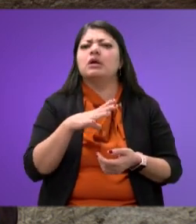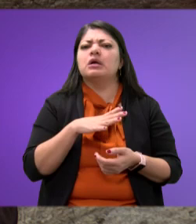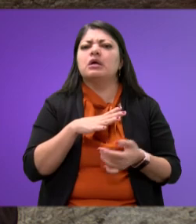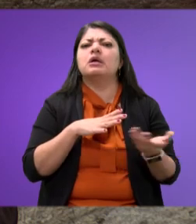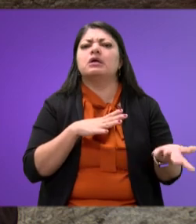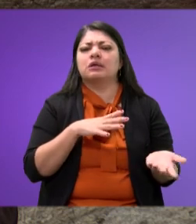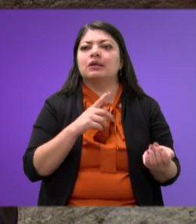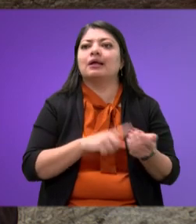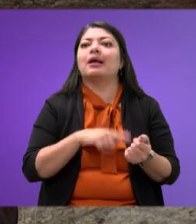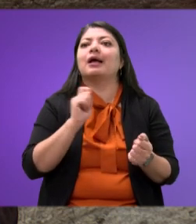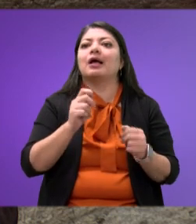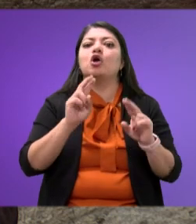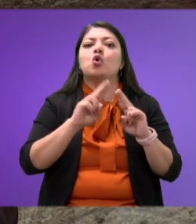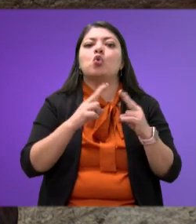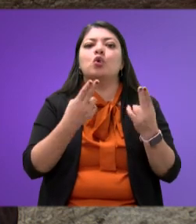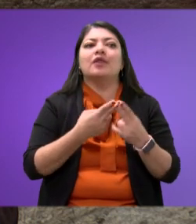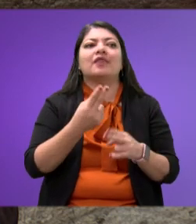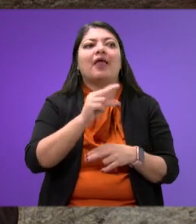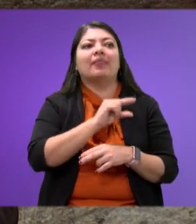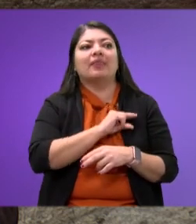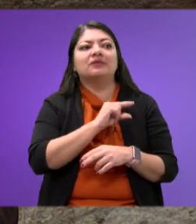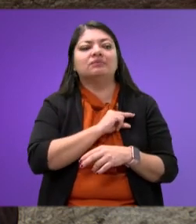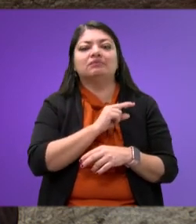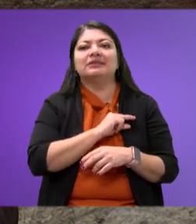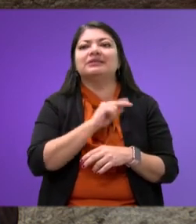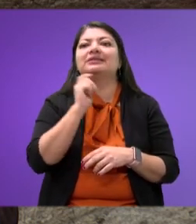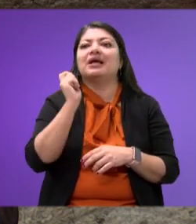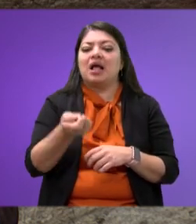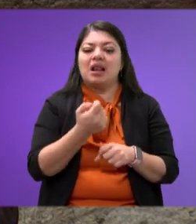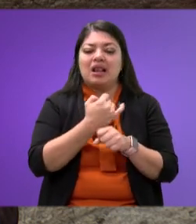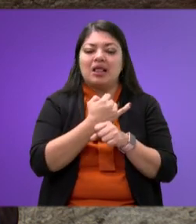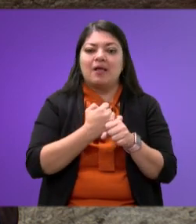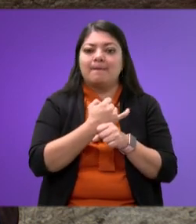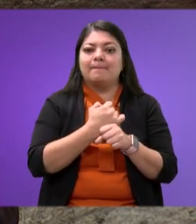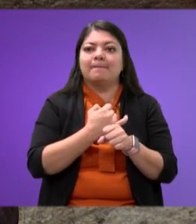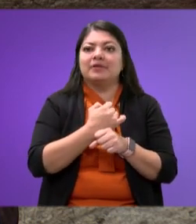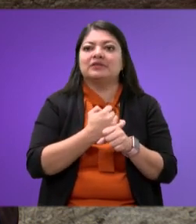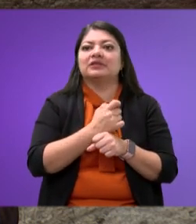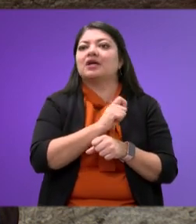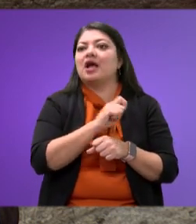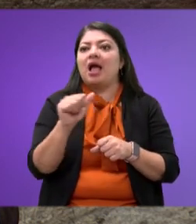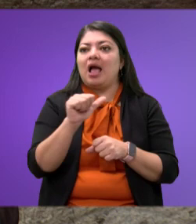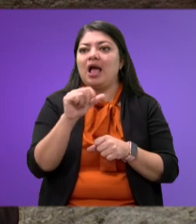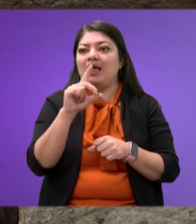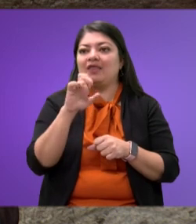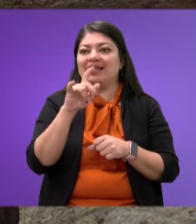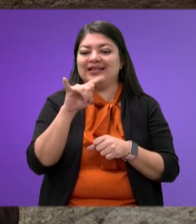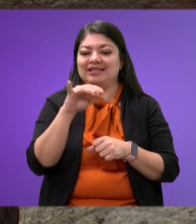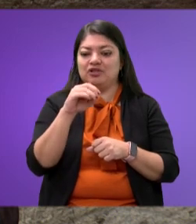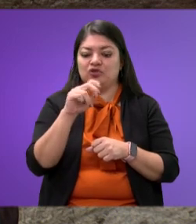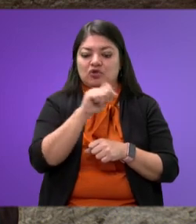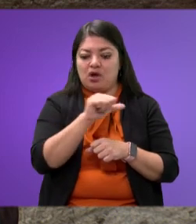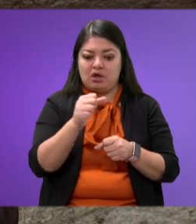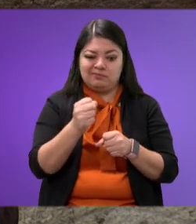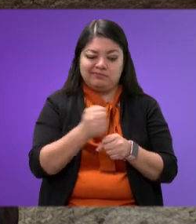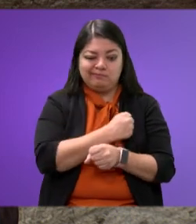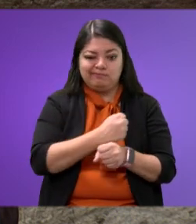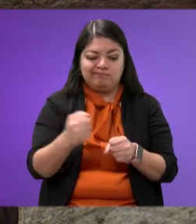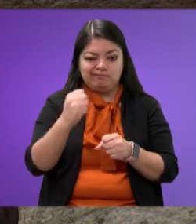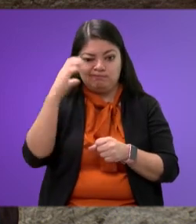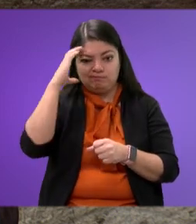unidad especializada de investigación del delito de tortura que